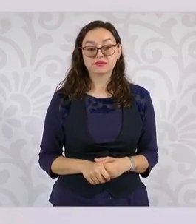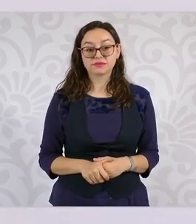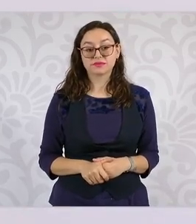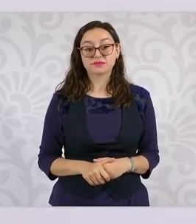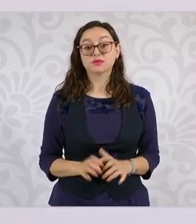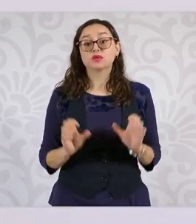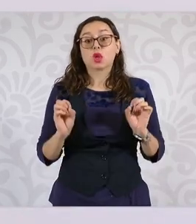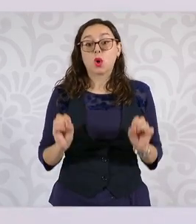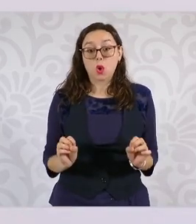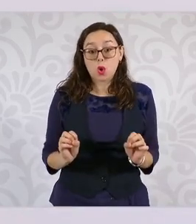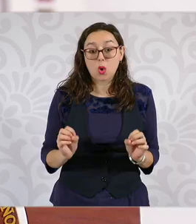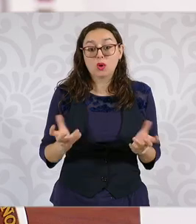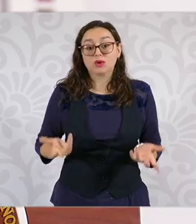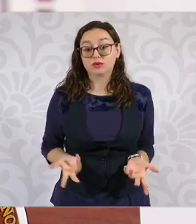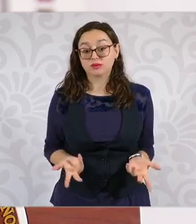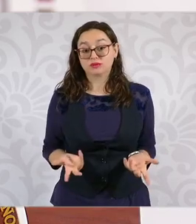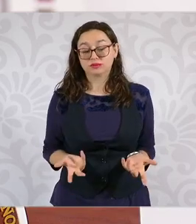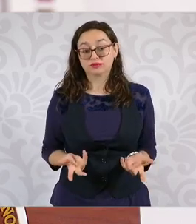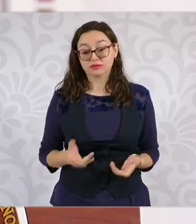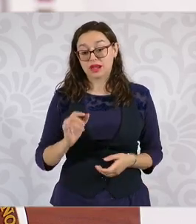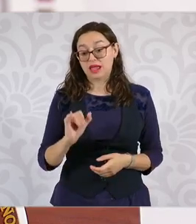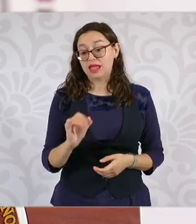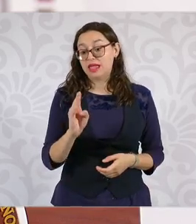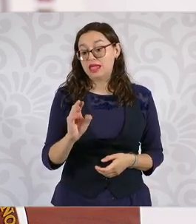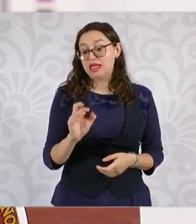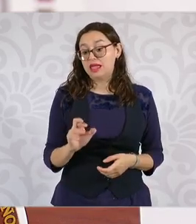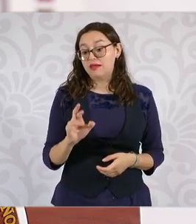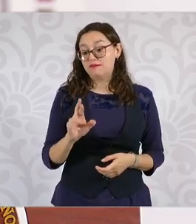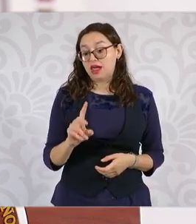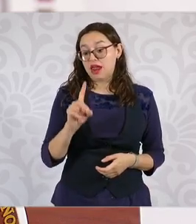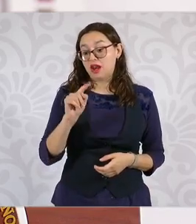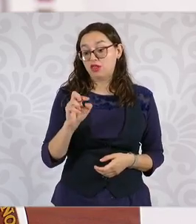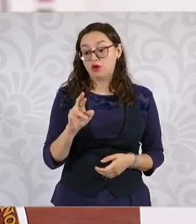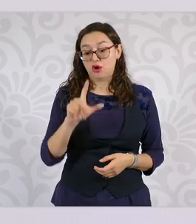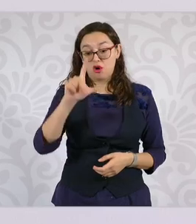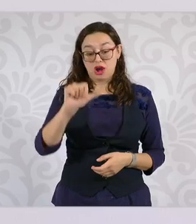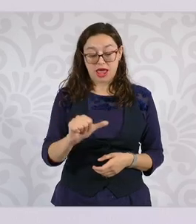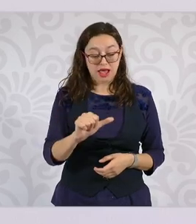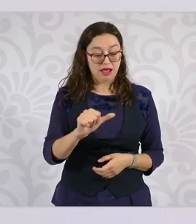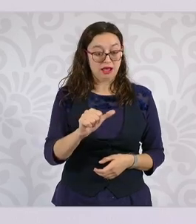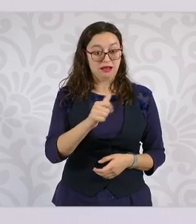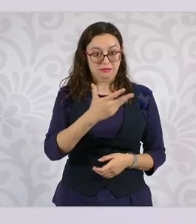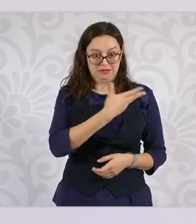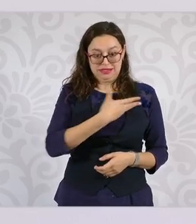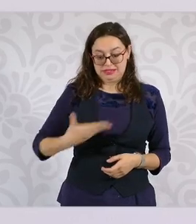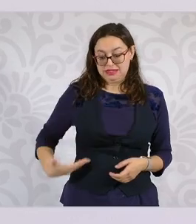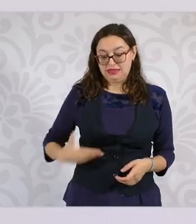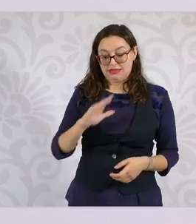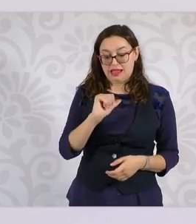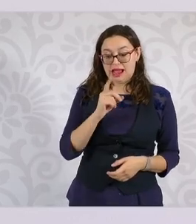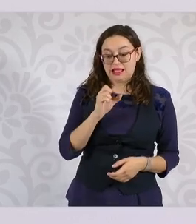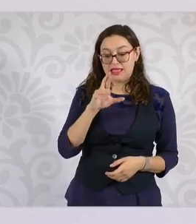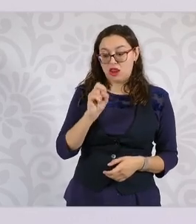O Iberdrola, que no sabemos cuál es la relación de Calderón con Iberdrola en su momento.